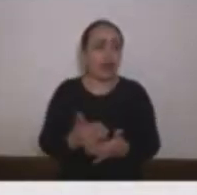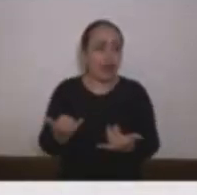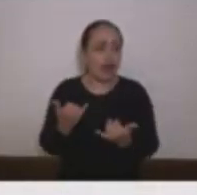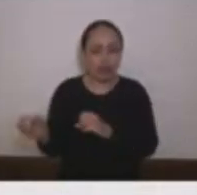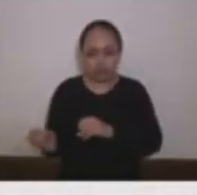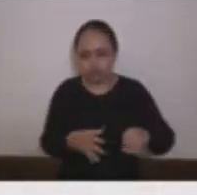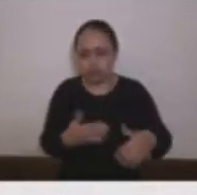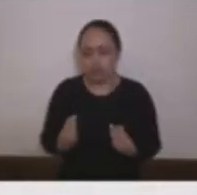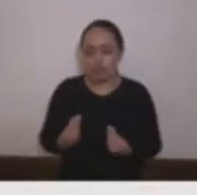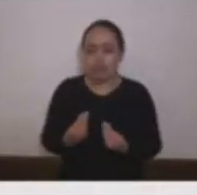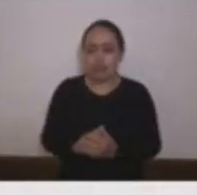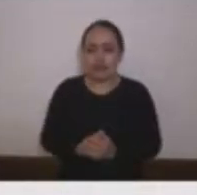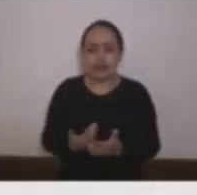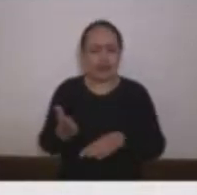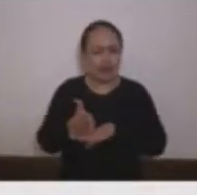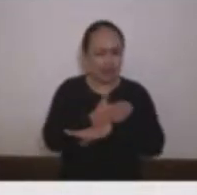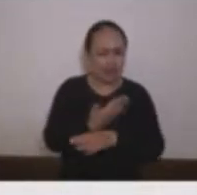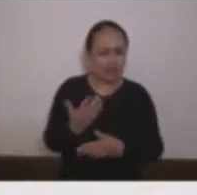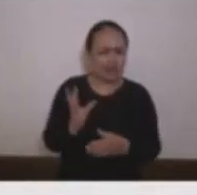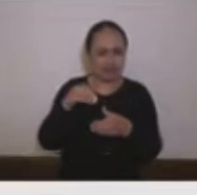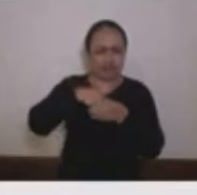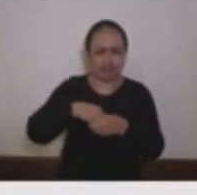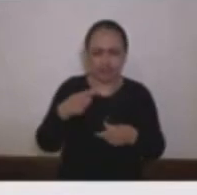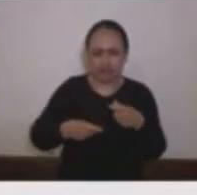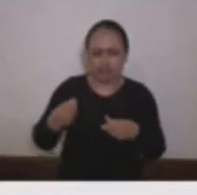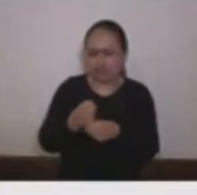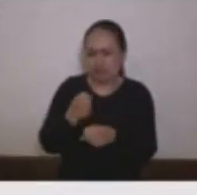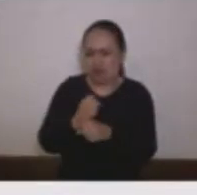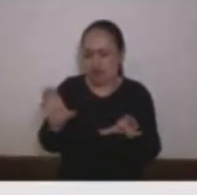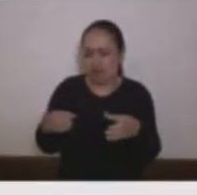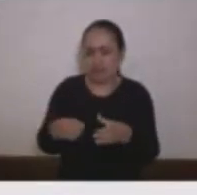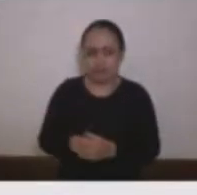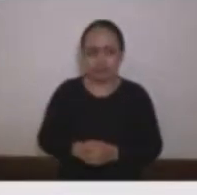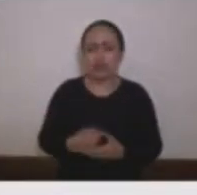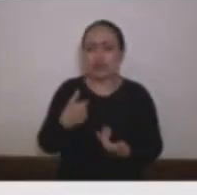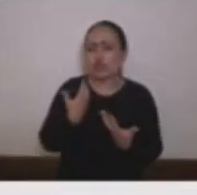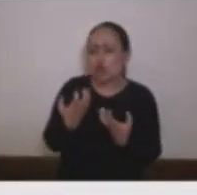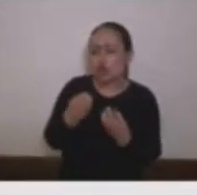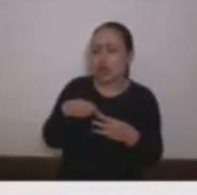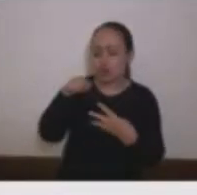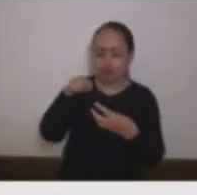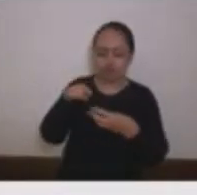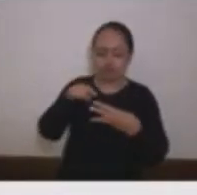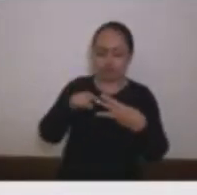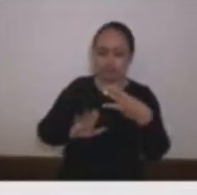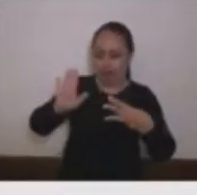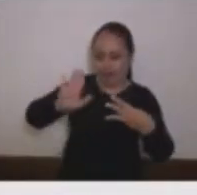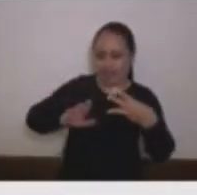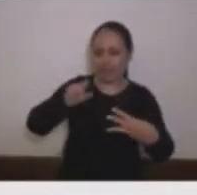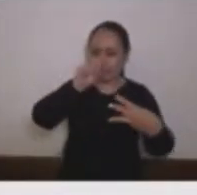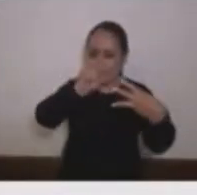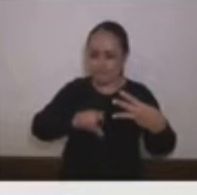obtuvo comisión de servicio yo quiero lanzar una serie de preguntas para los tres candidatos y al final hacer también una reflexión adicional y gracias por su